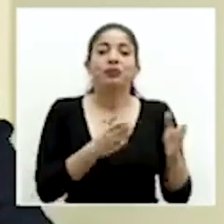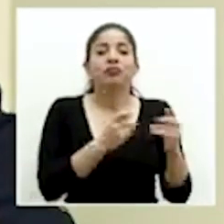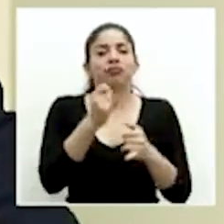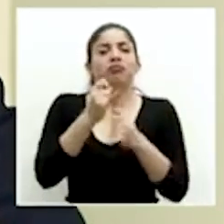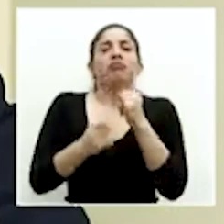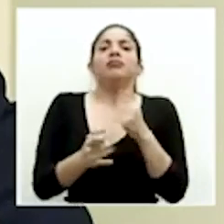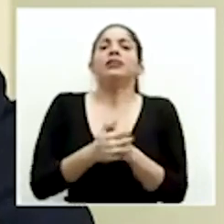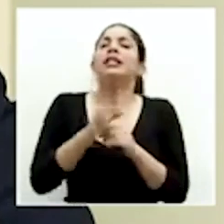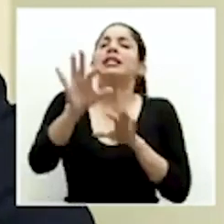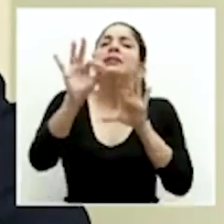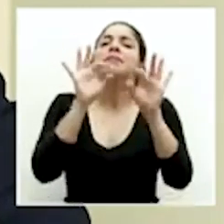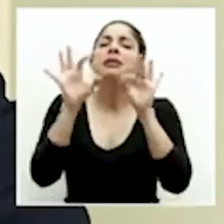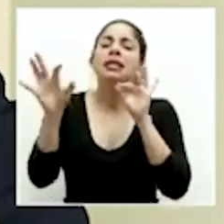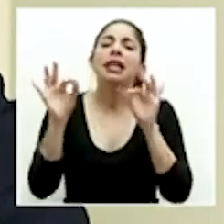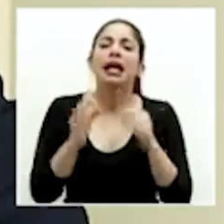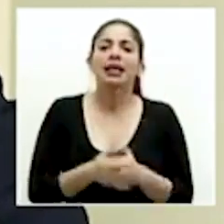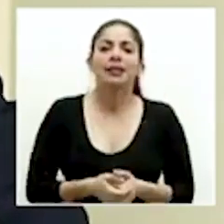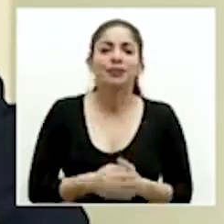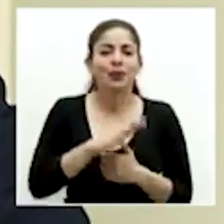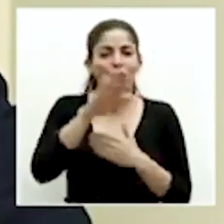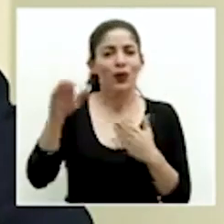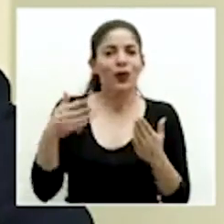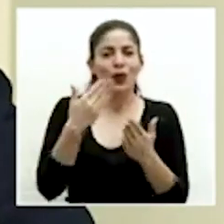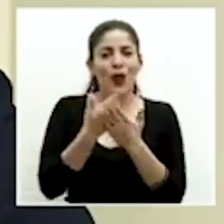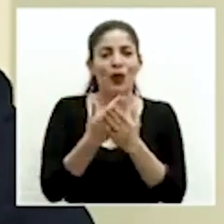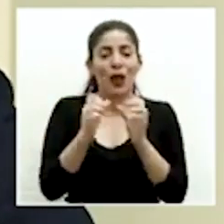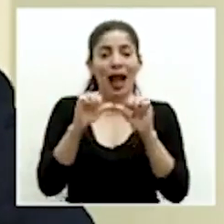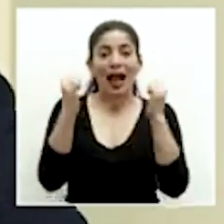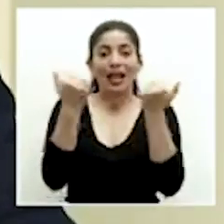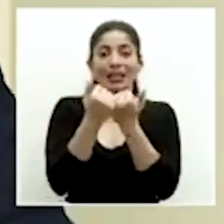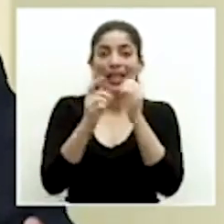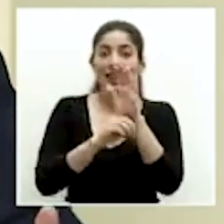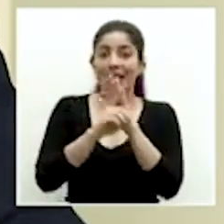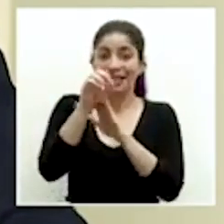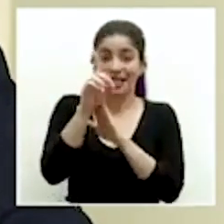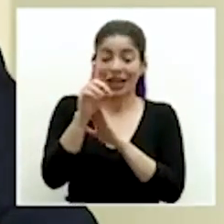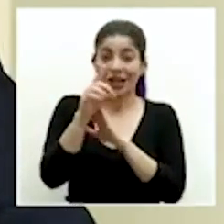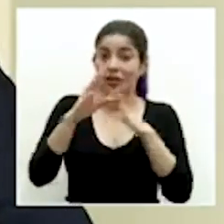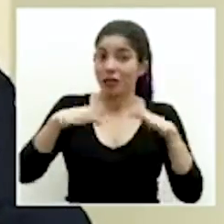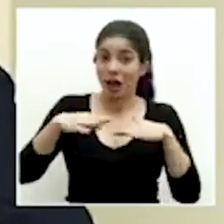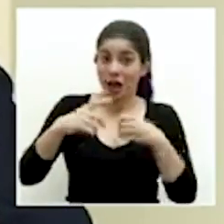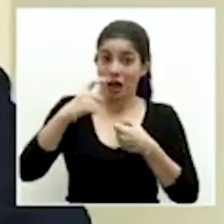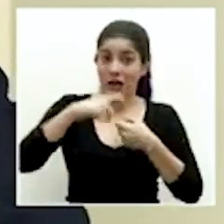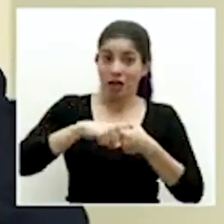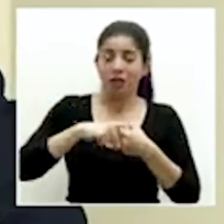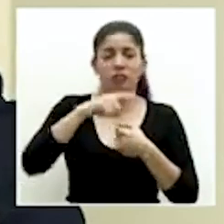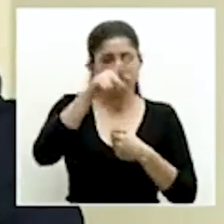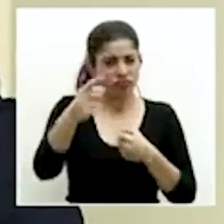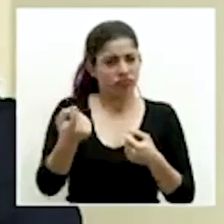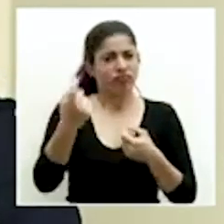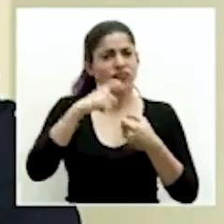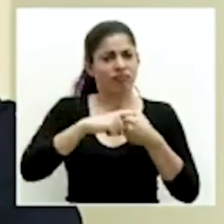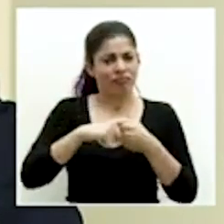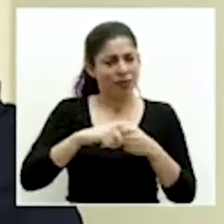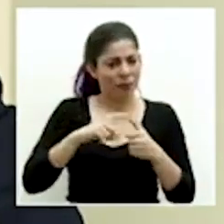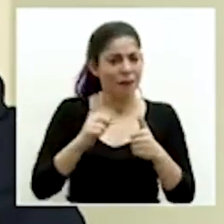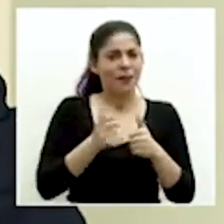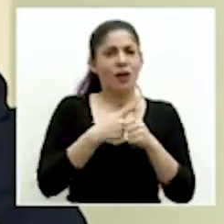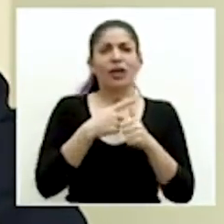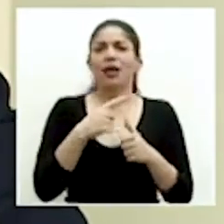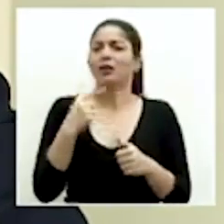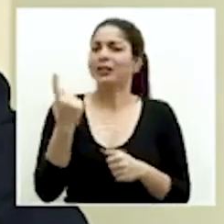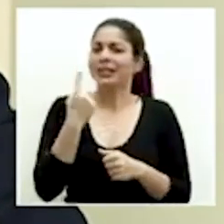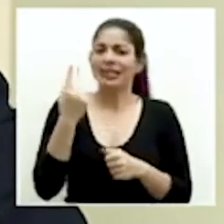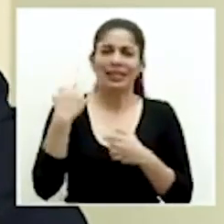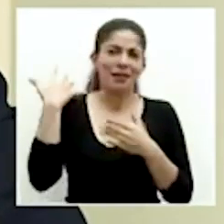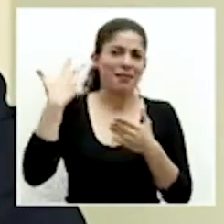Cerrar invitando a todas las asociaciones de desarrollo que no se han sumado, que sean protagonistas como es la costumbre y como